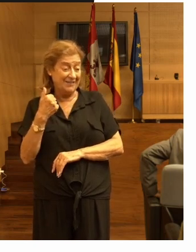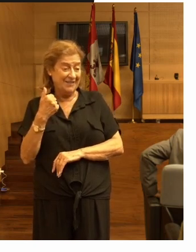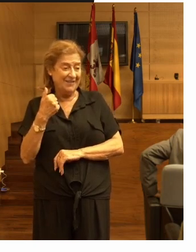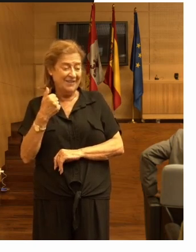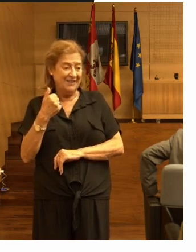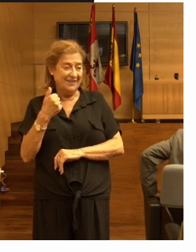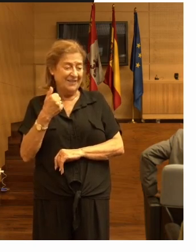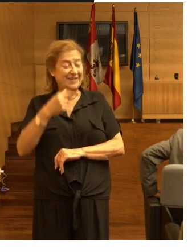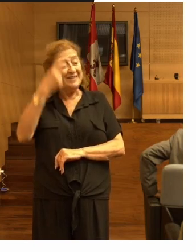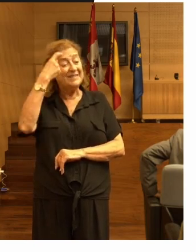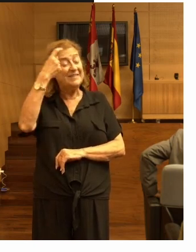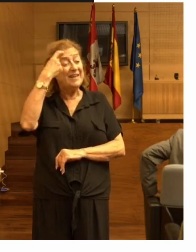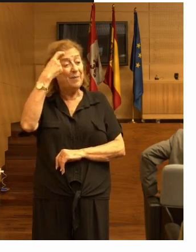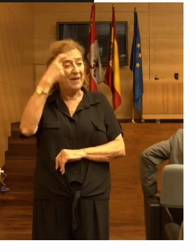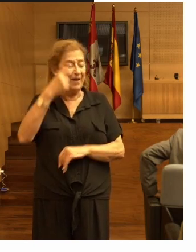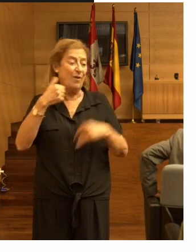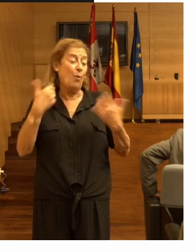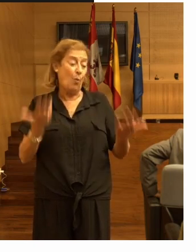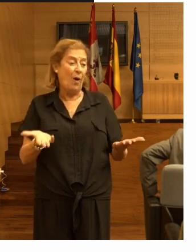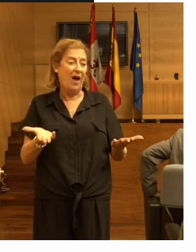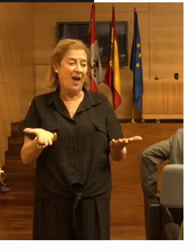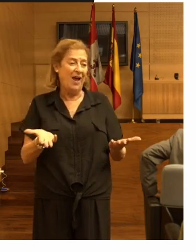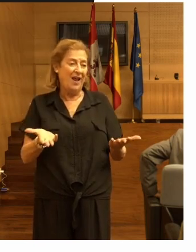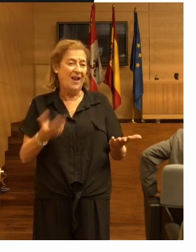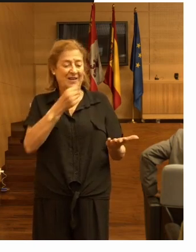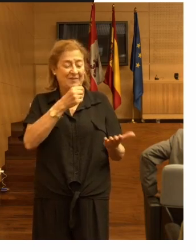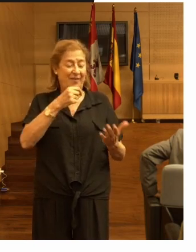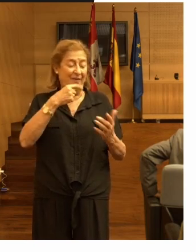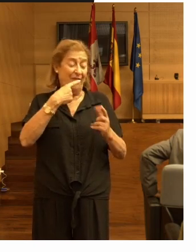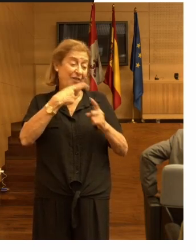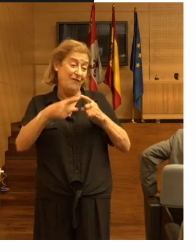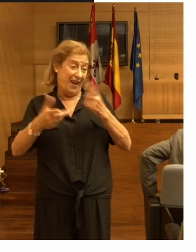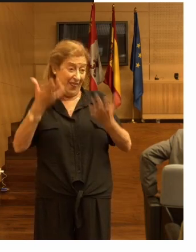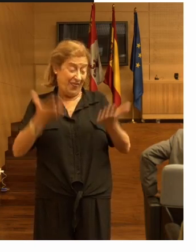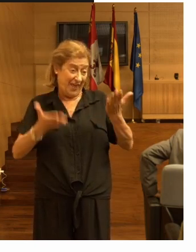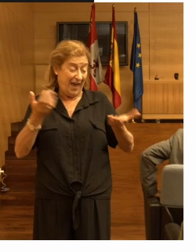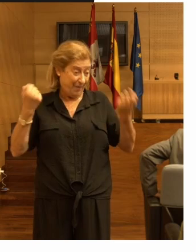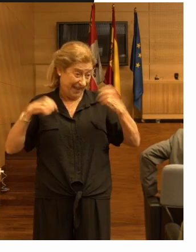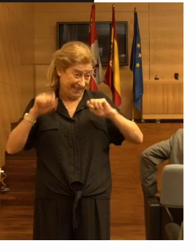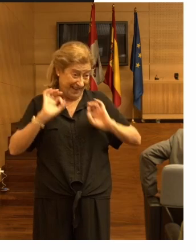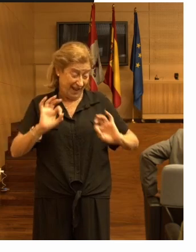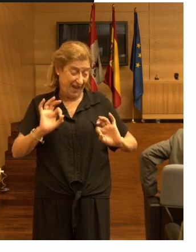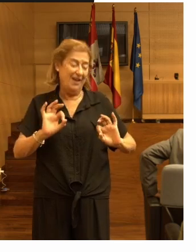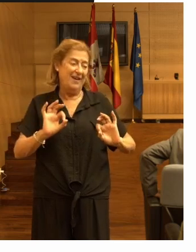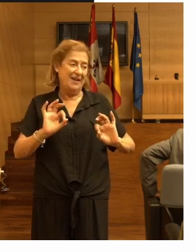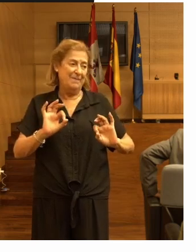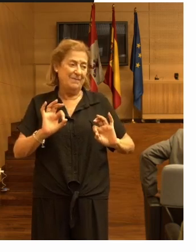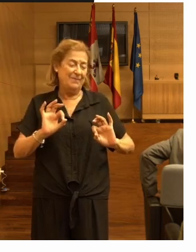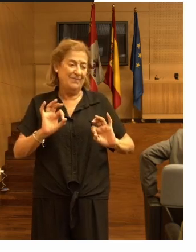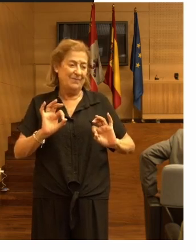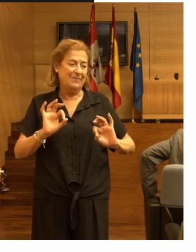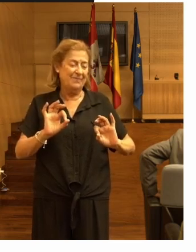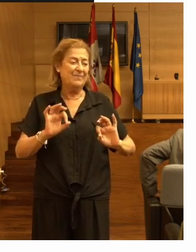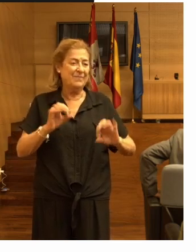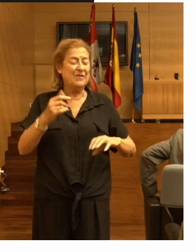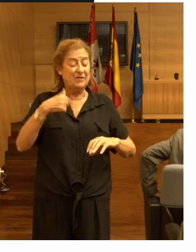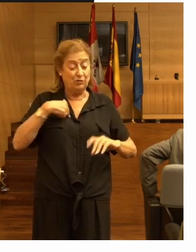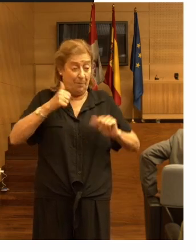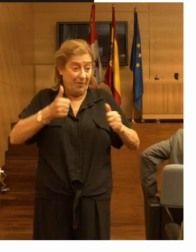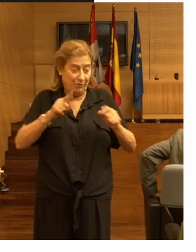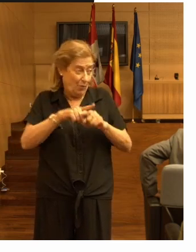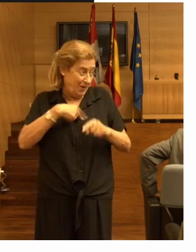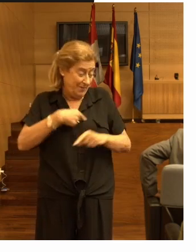saber cuál es esa variación en la práctica así empezamos nosotros